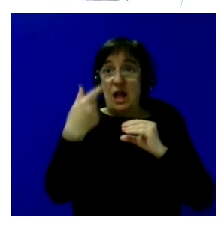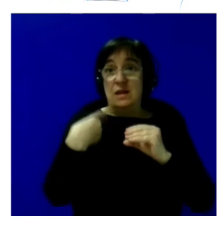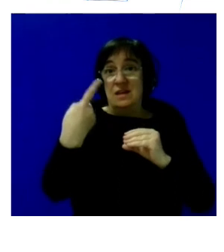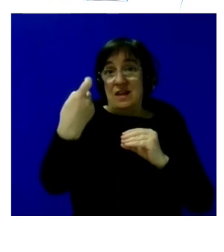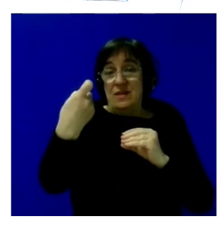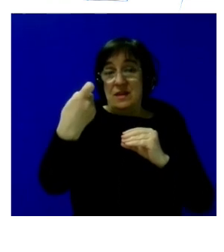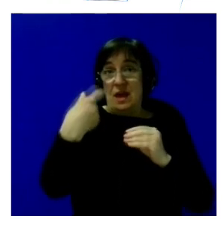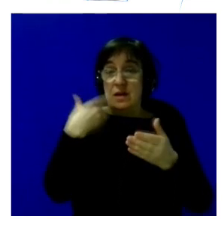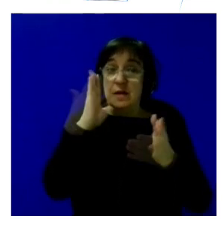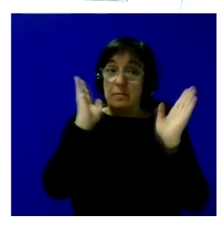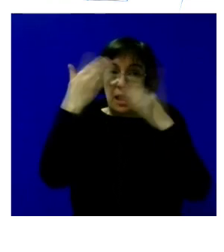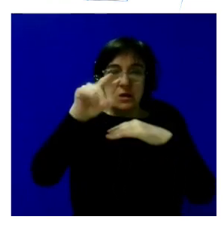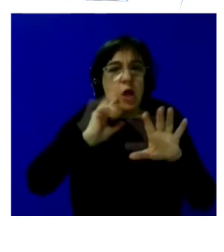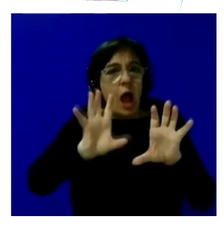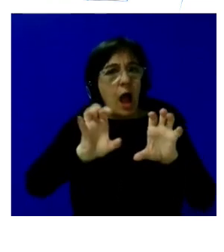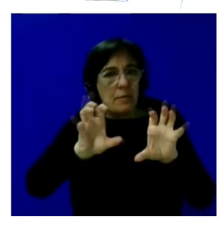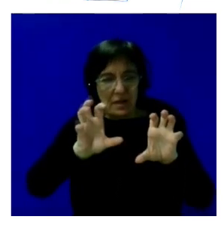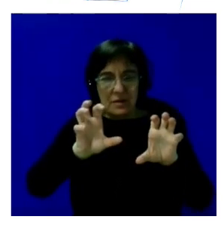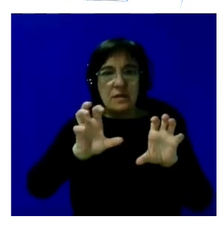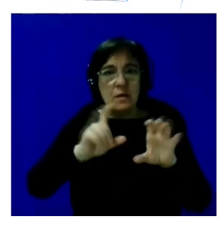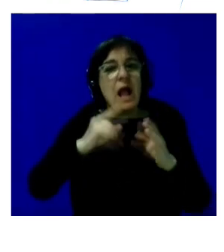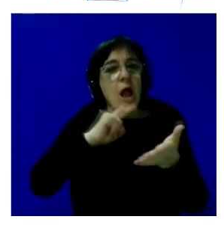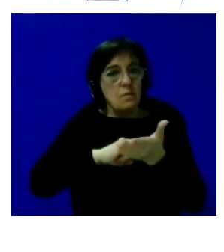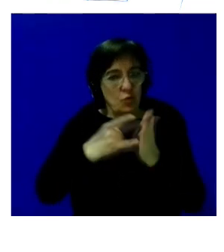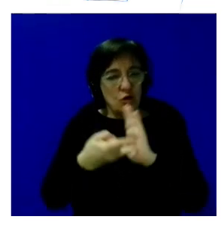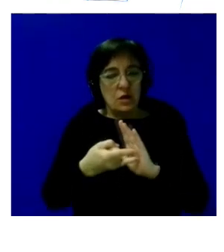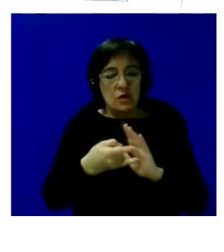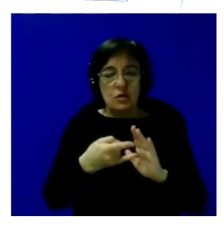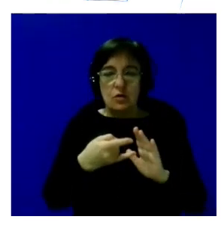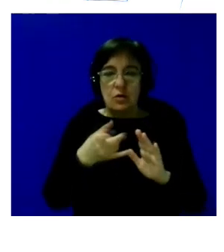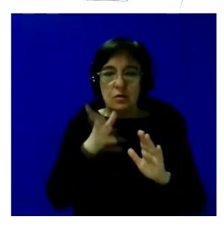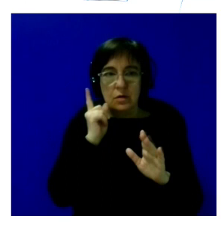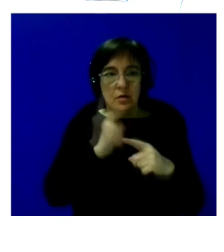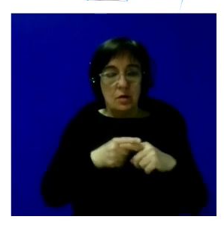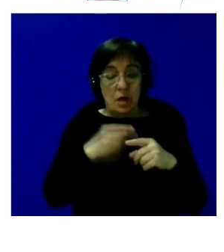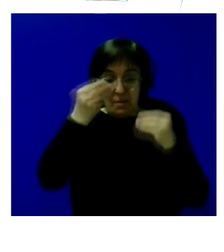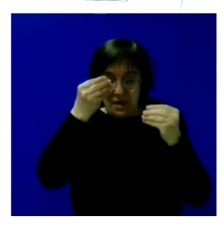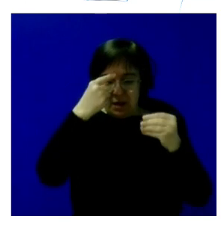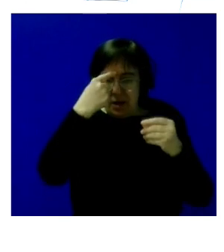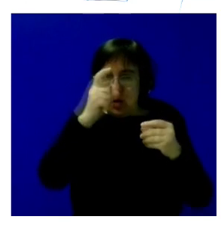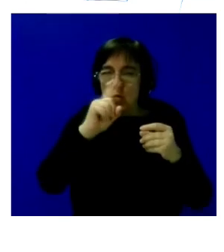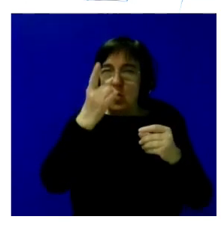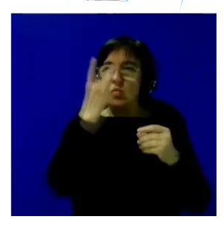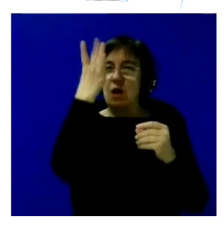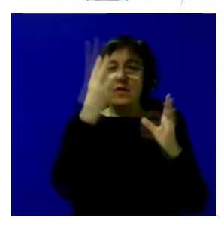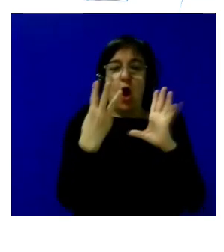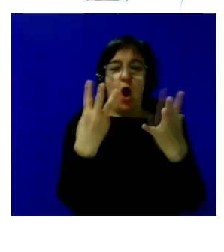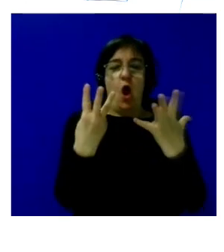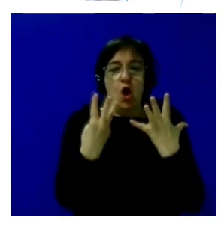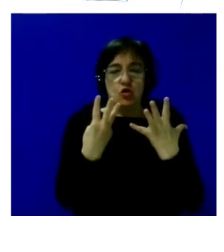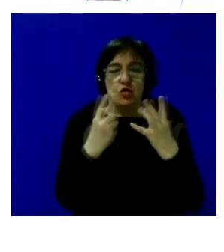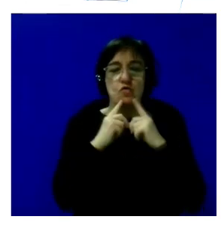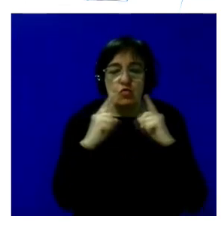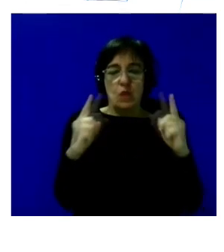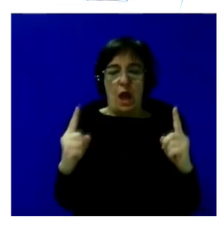pero ha sido también un aprendizaje para el proyecto en el sentido de que se partía de una concepción de ocho personas durante un año